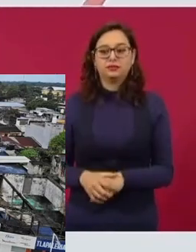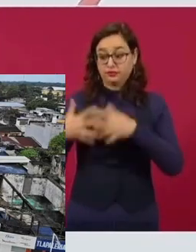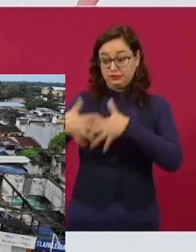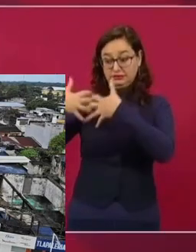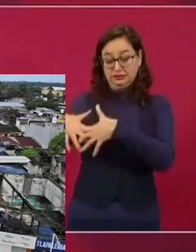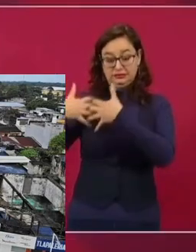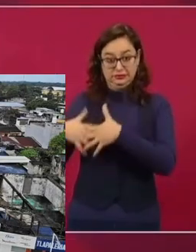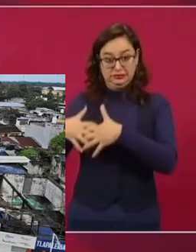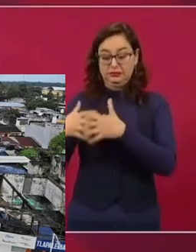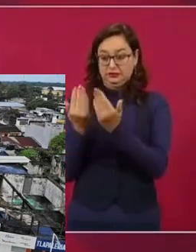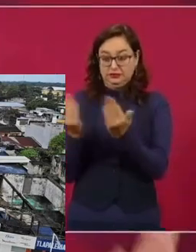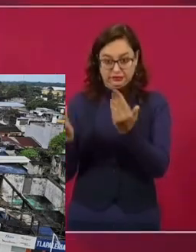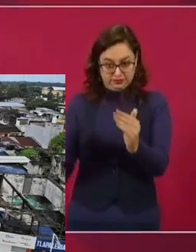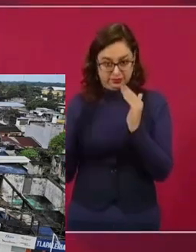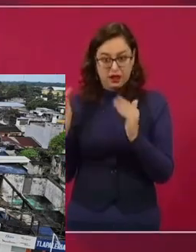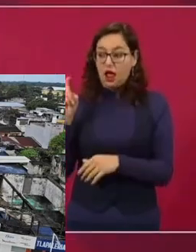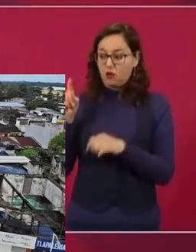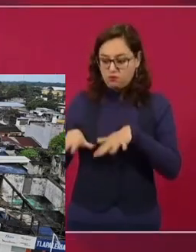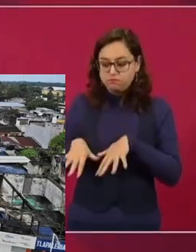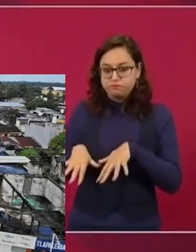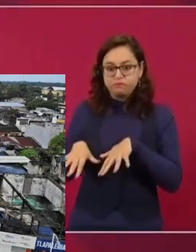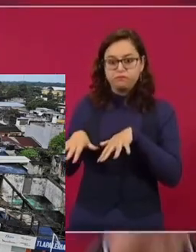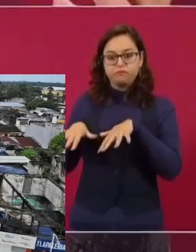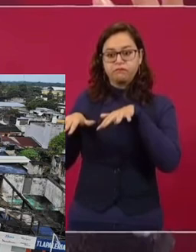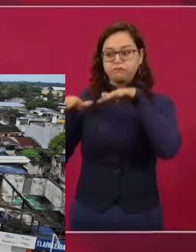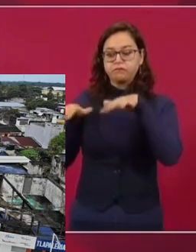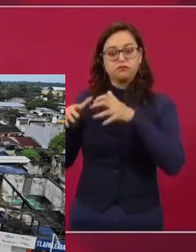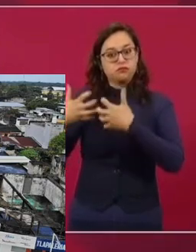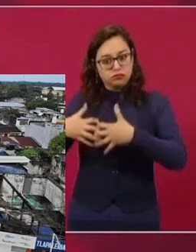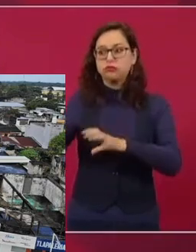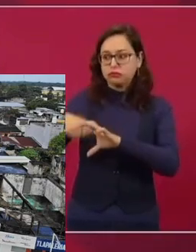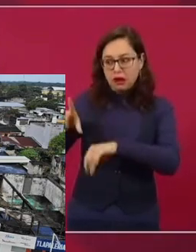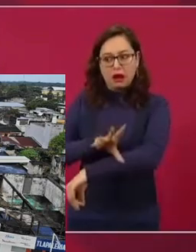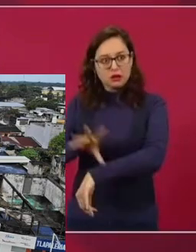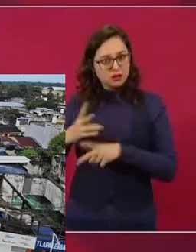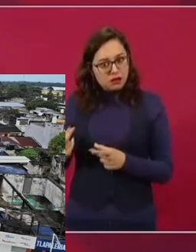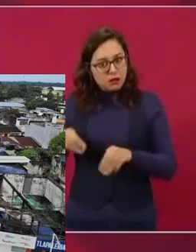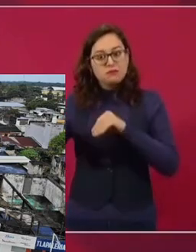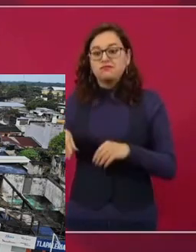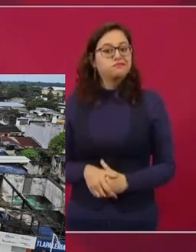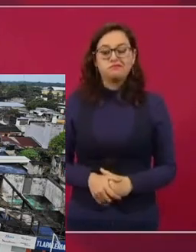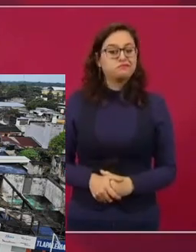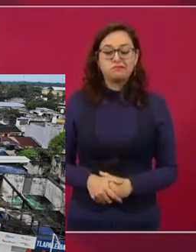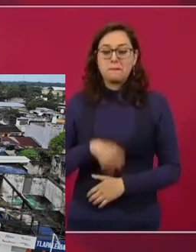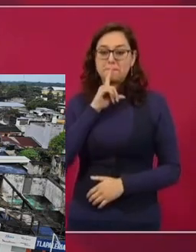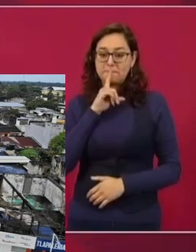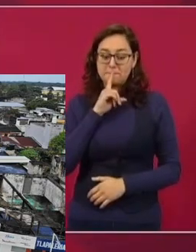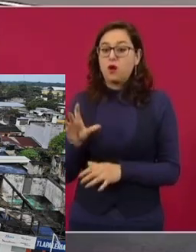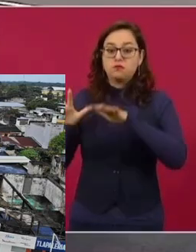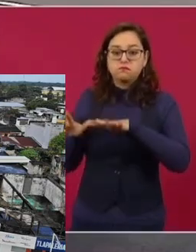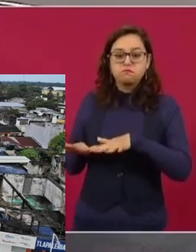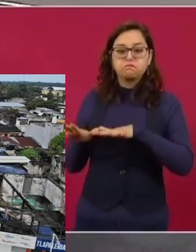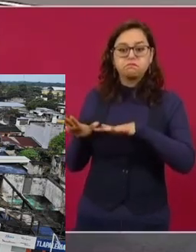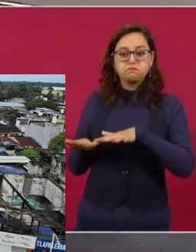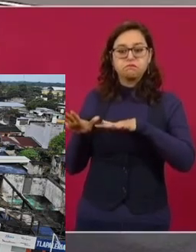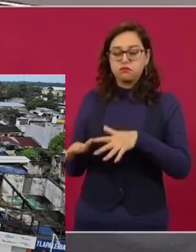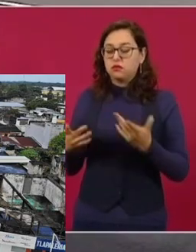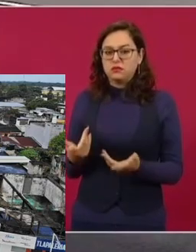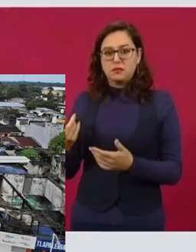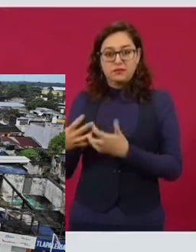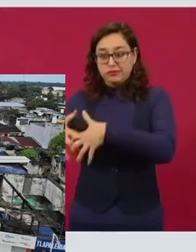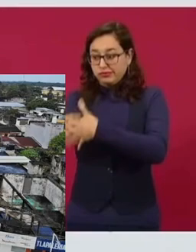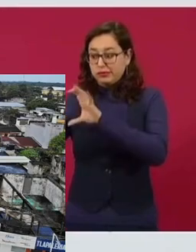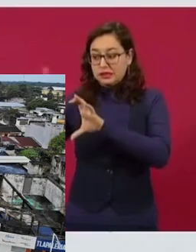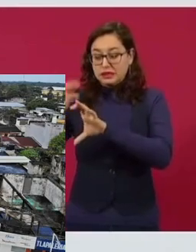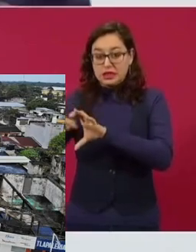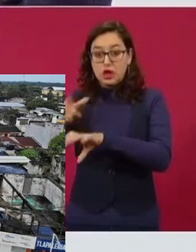en los vasos de las presas del Grijalva, porque no se generaba energía, no turbinaban, porque no les permitían subir la energía